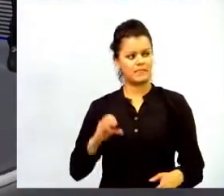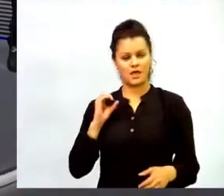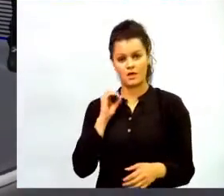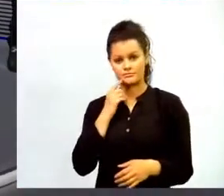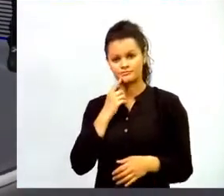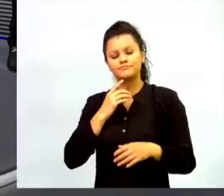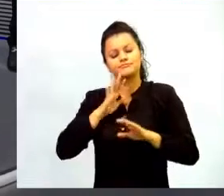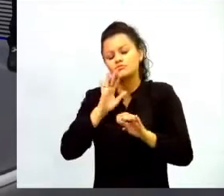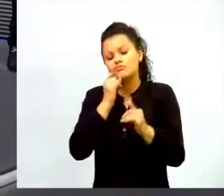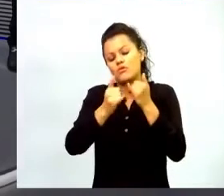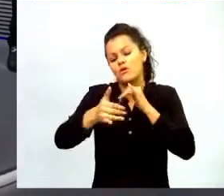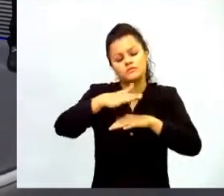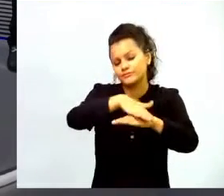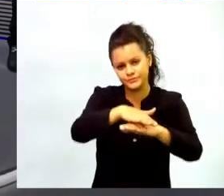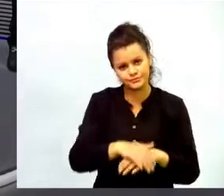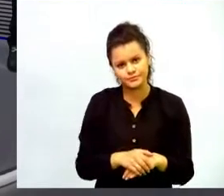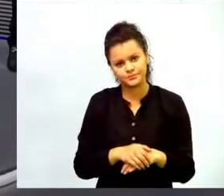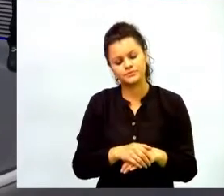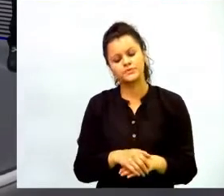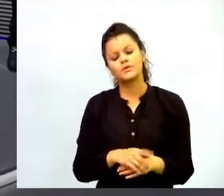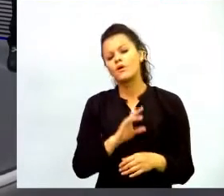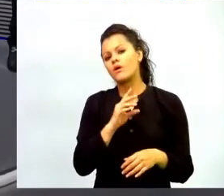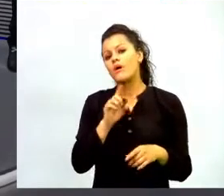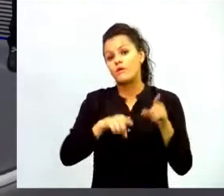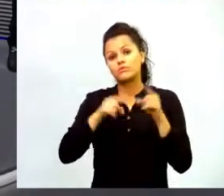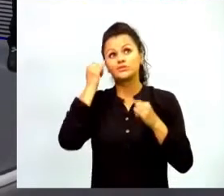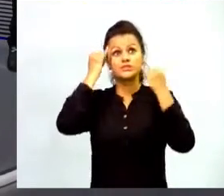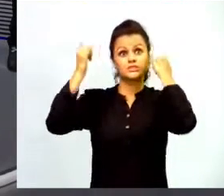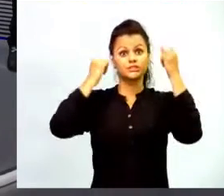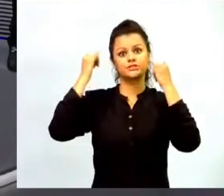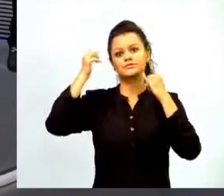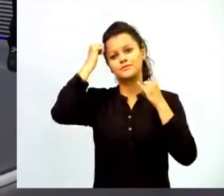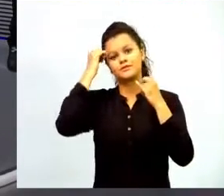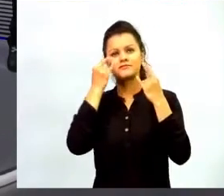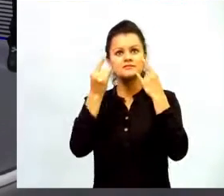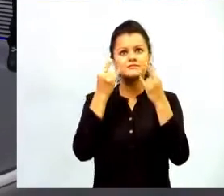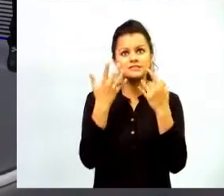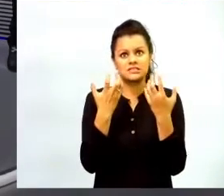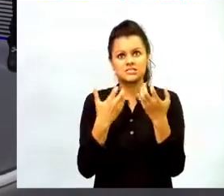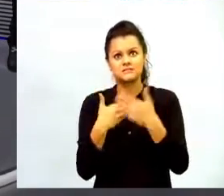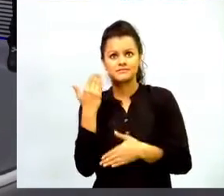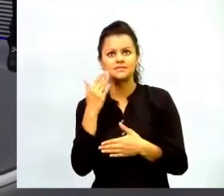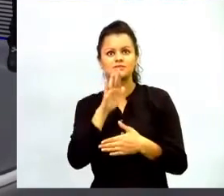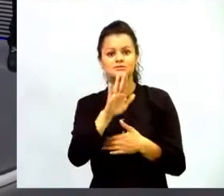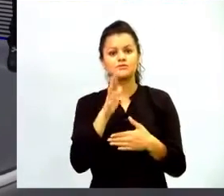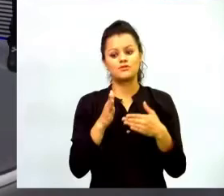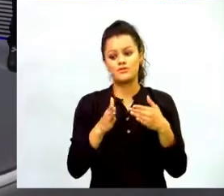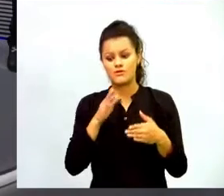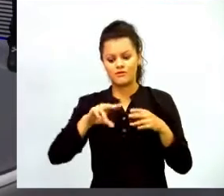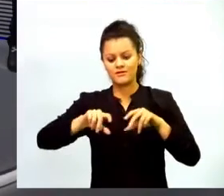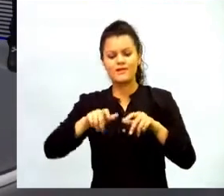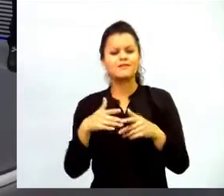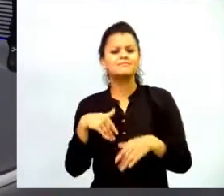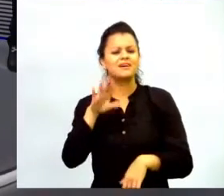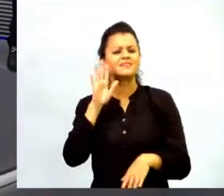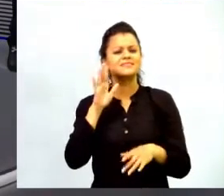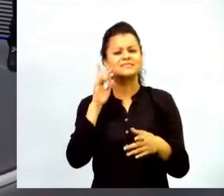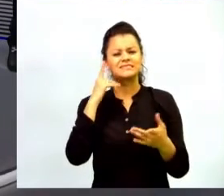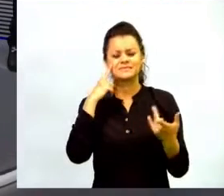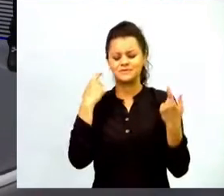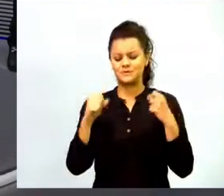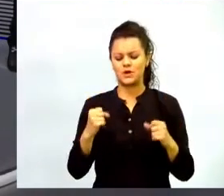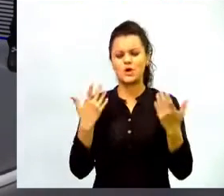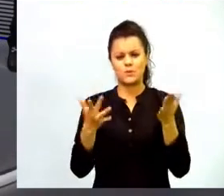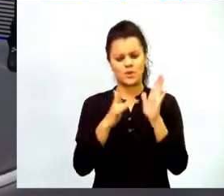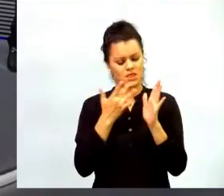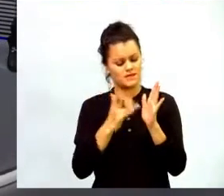muchos de los intenciones y los intereses de los docentes que quieren iniciar con robótica están preocupados en la infraestructura de las tabletas